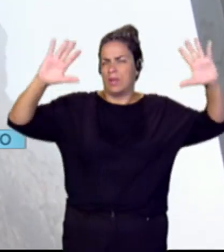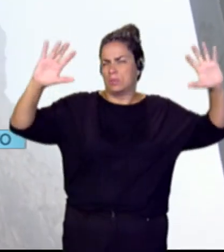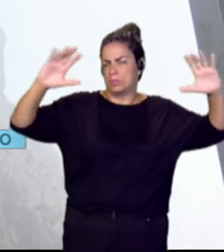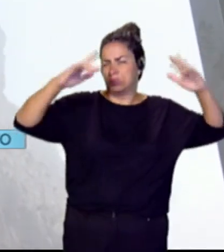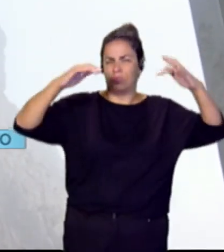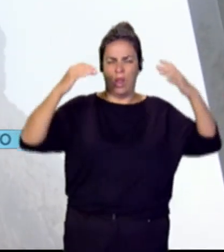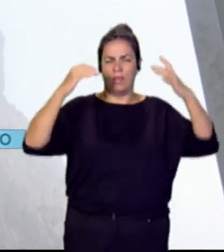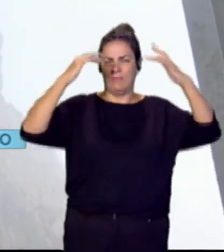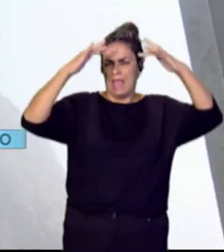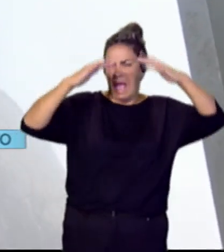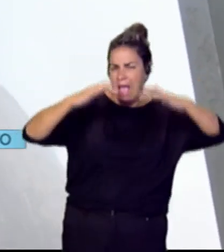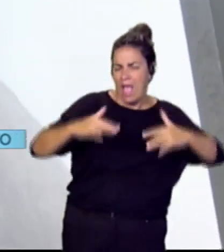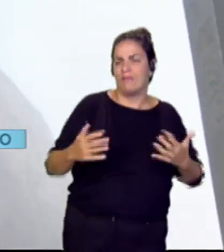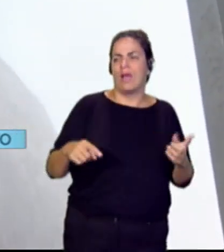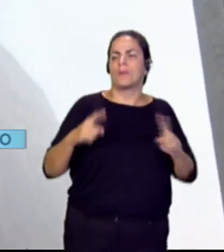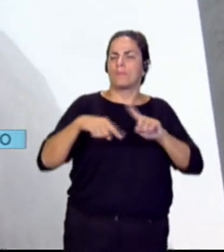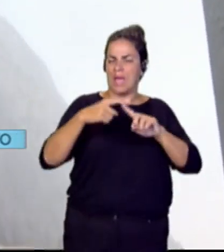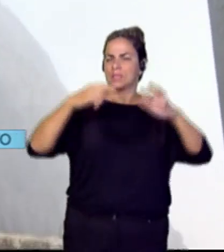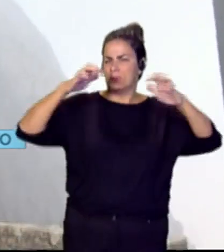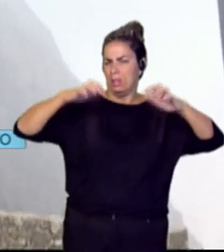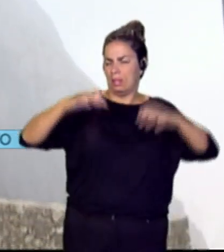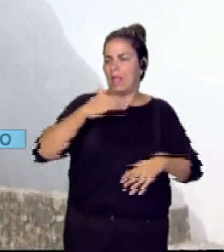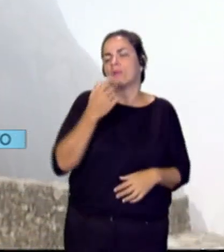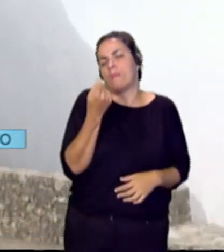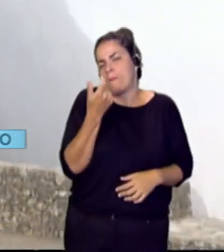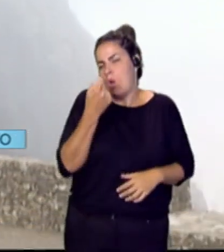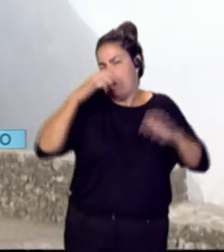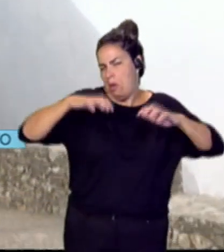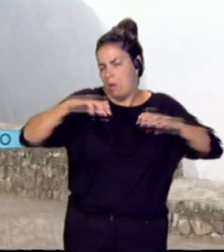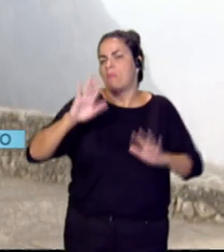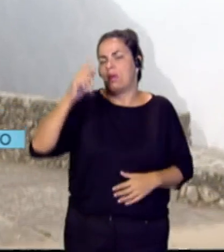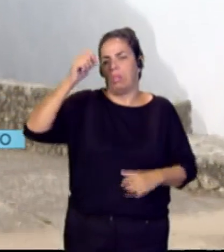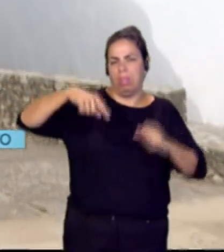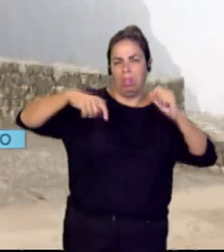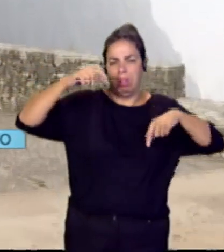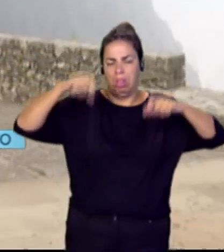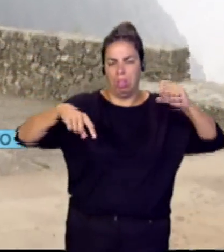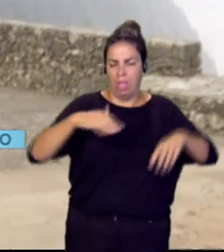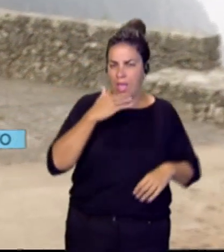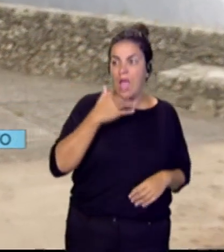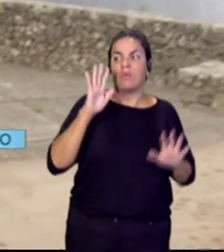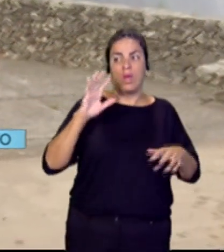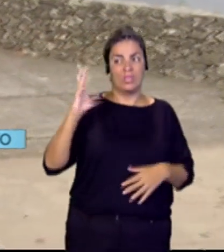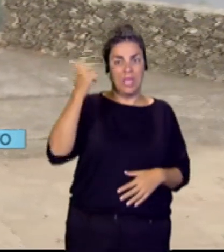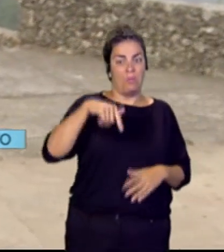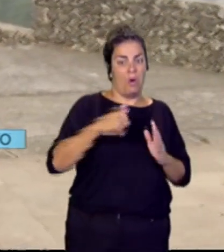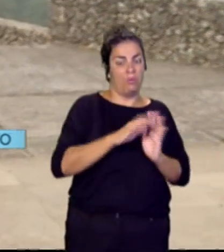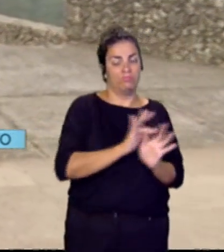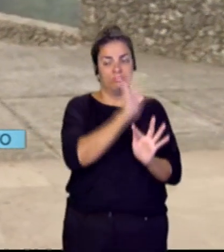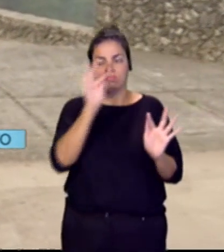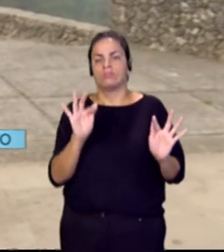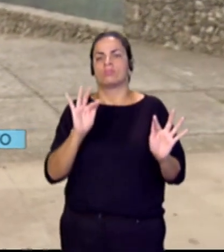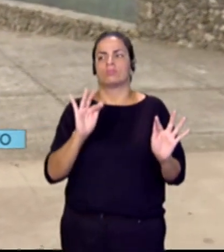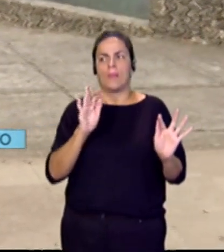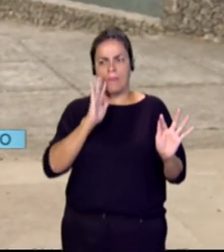niebla en esta zona. Ha caído algo de lluvia. Muy poquita cosa también hay que decirlo. Algunas gotitas, pero la verdad es que el tiempo durante el día de hoy, al menos en esta zona,